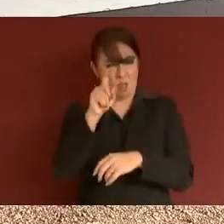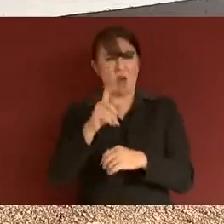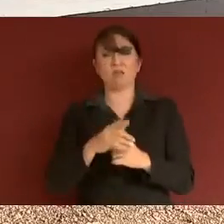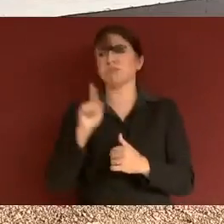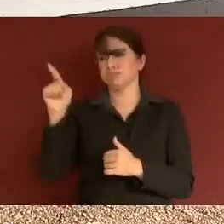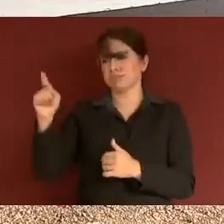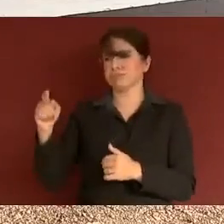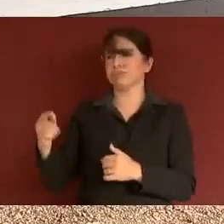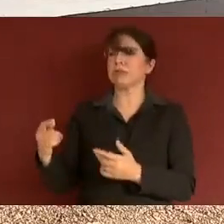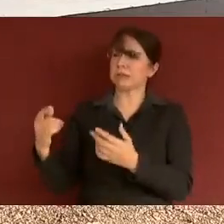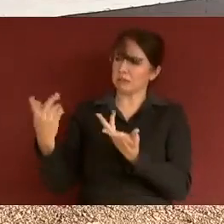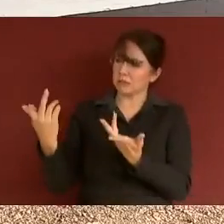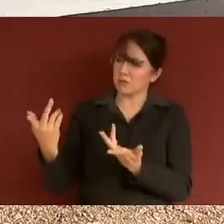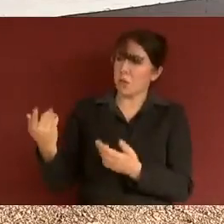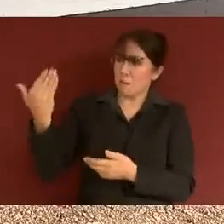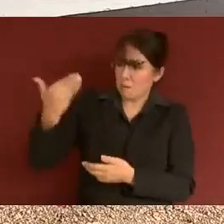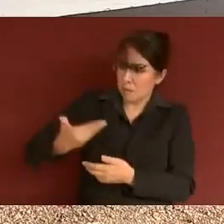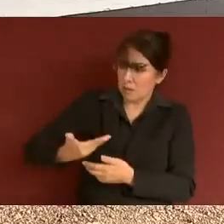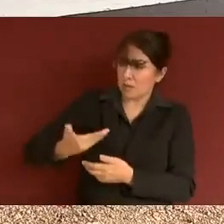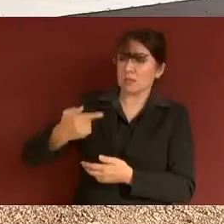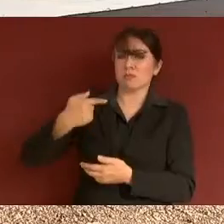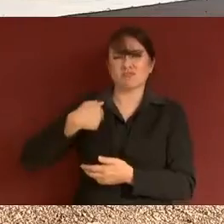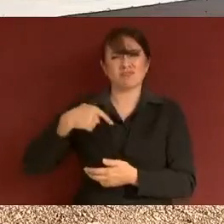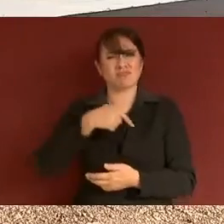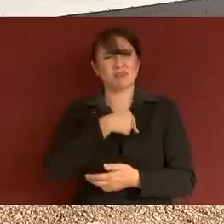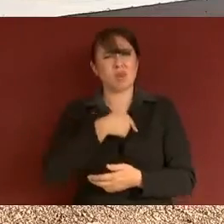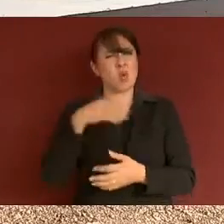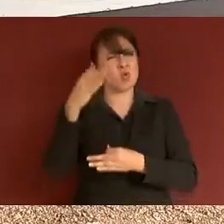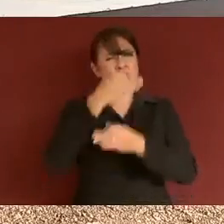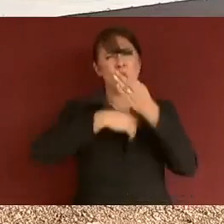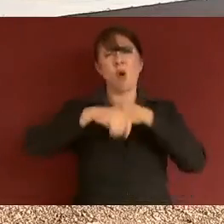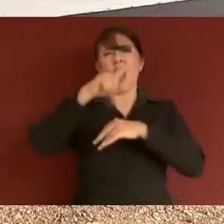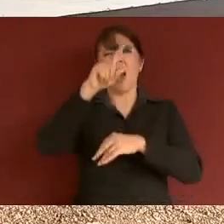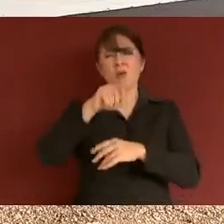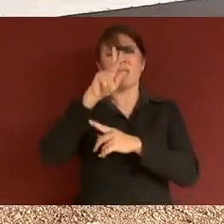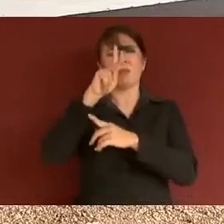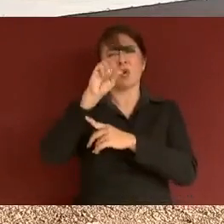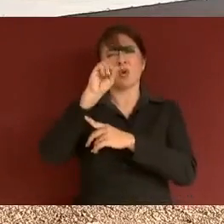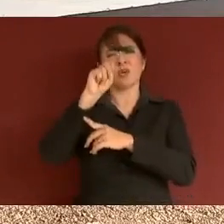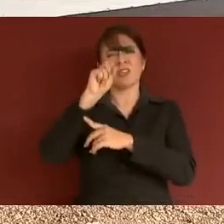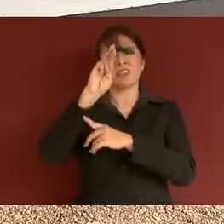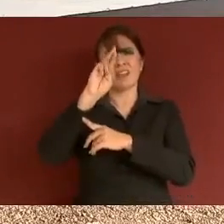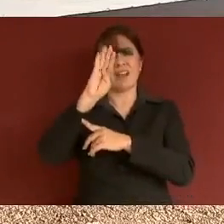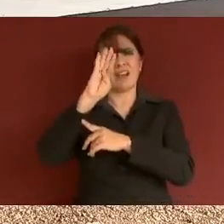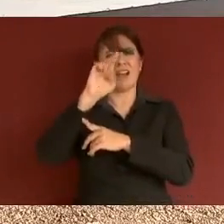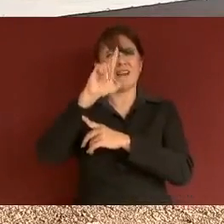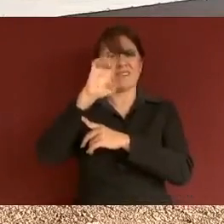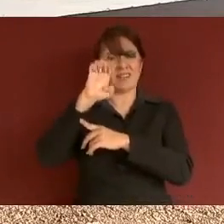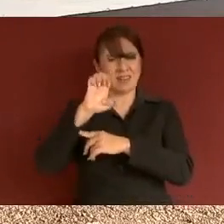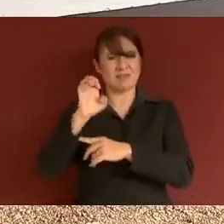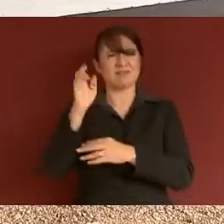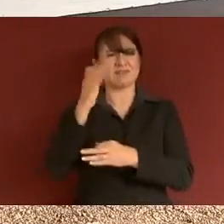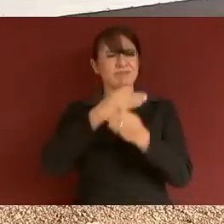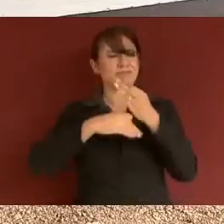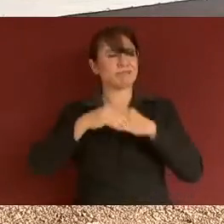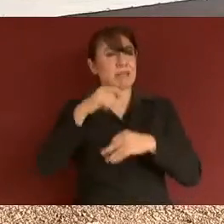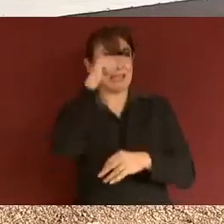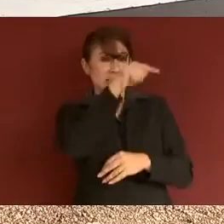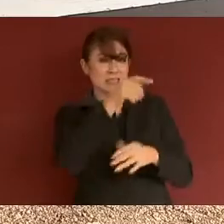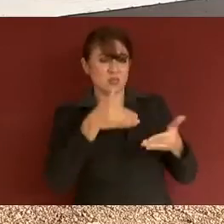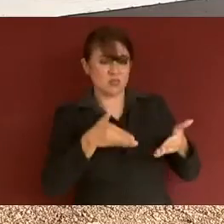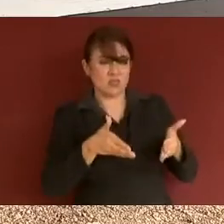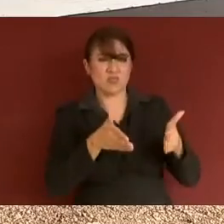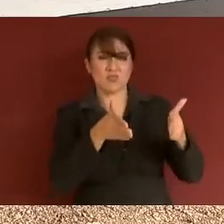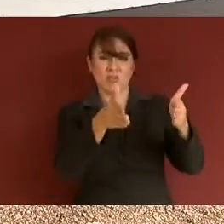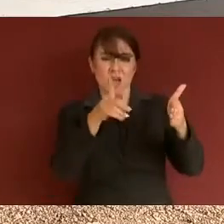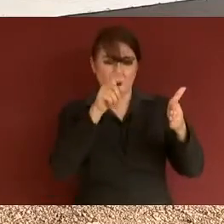destruido, agua potable, saneamiento, drenaje, pero muy particularmente esta obra que es emblemática por su tamaño, ya lo dijo